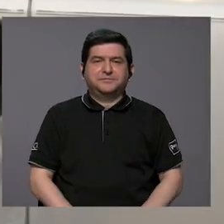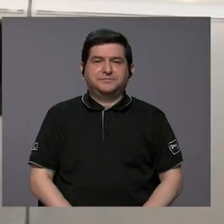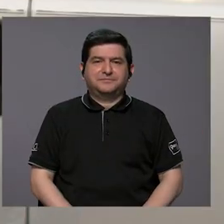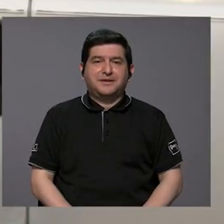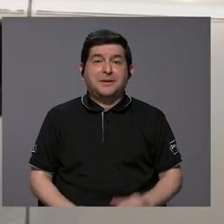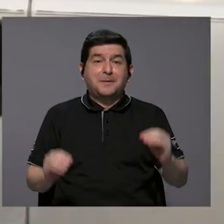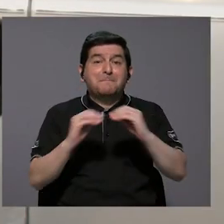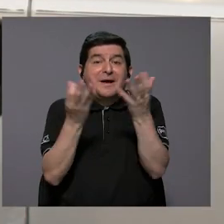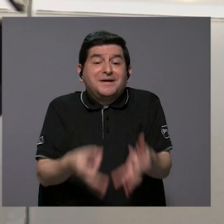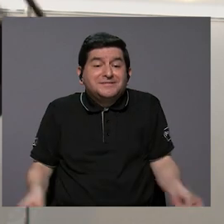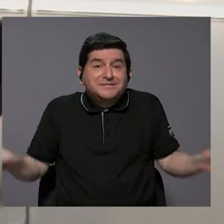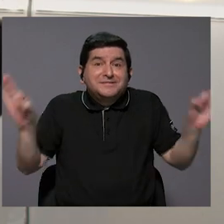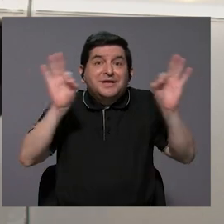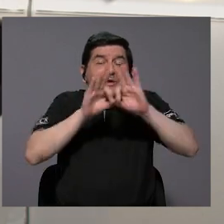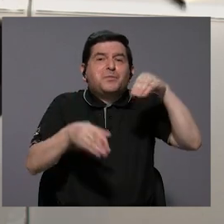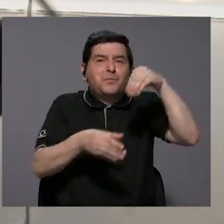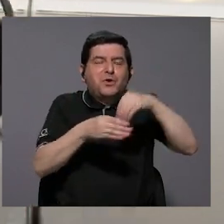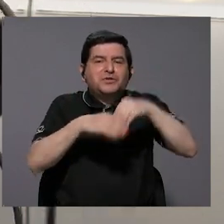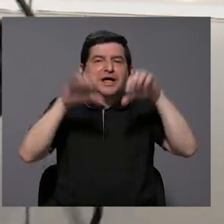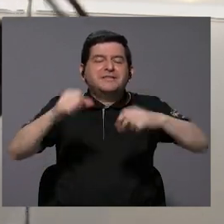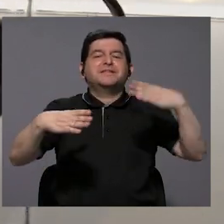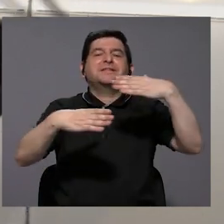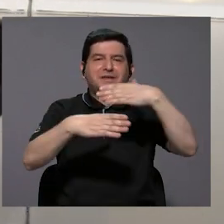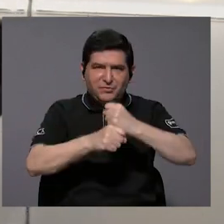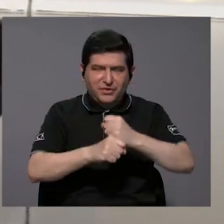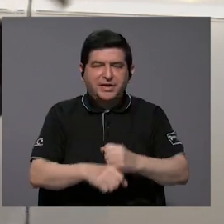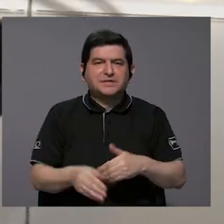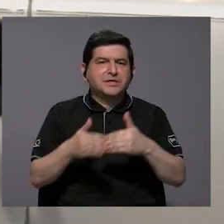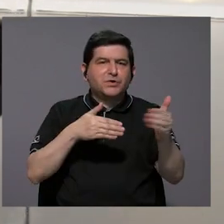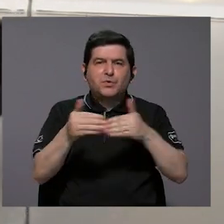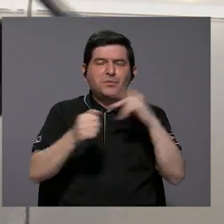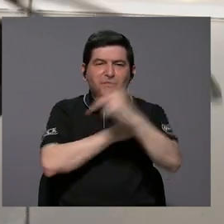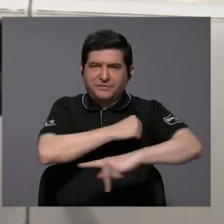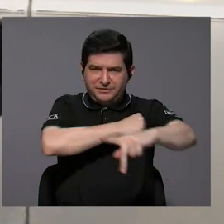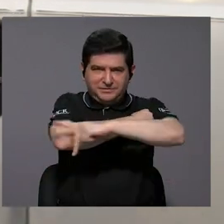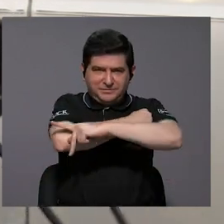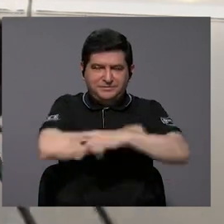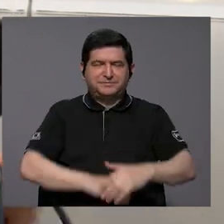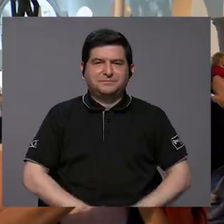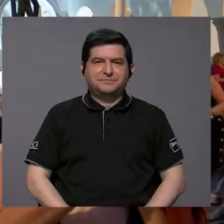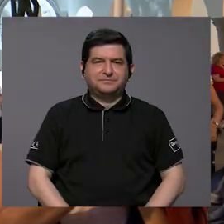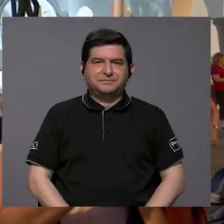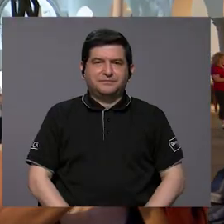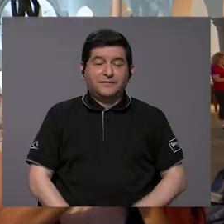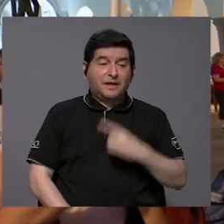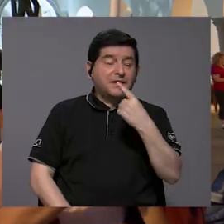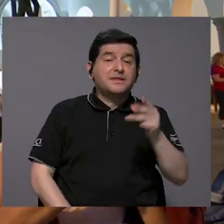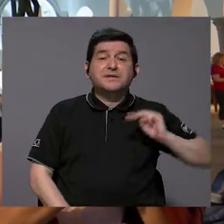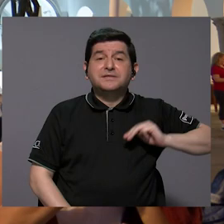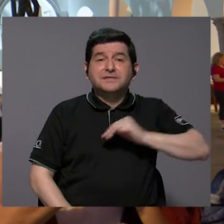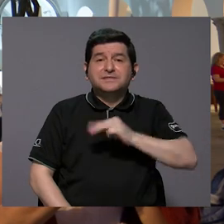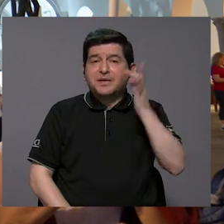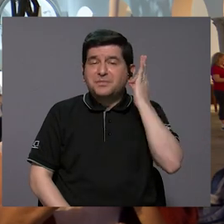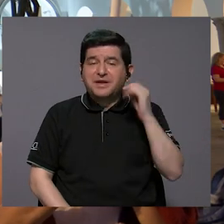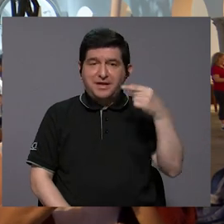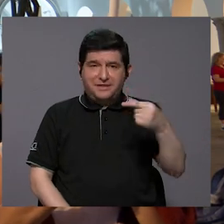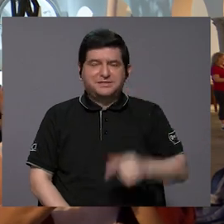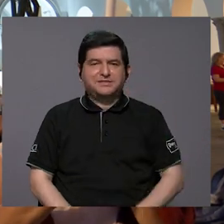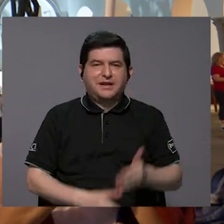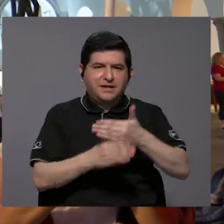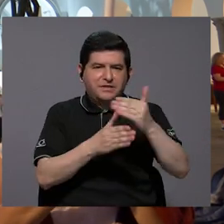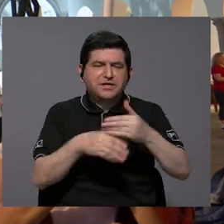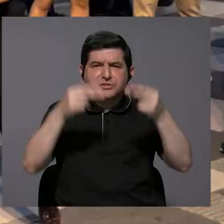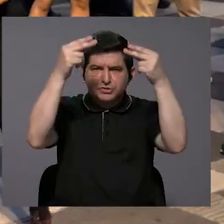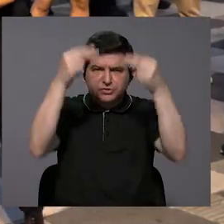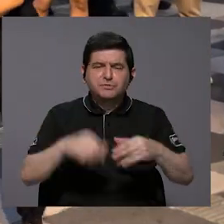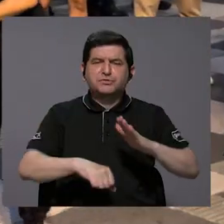inversión, la más importante que puede hacer cualquier país. Según la ministra Guadamuz, la